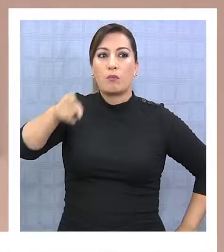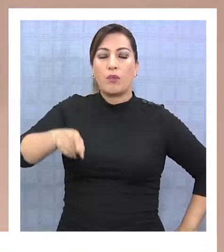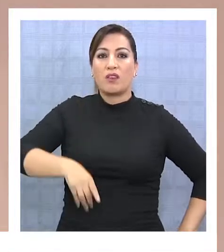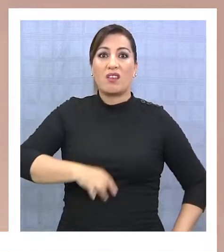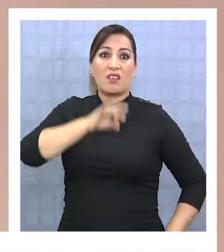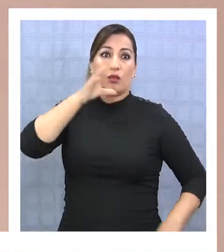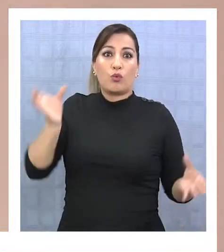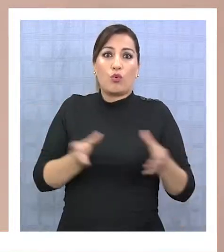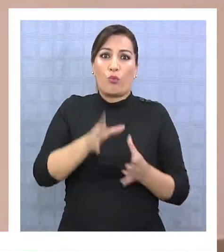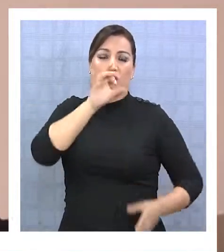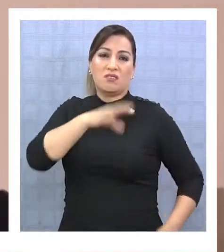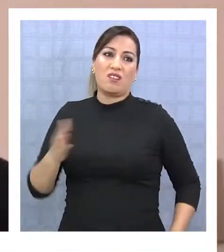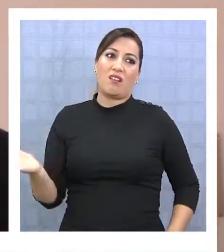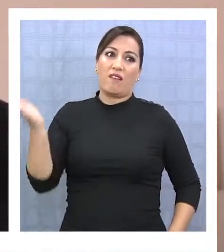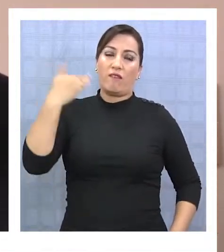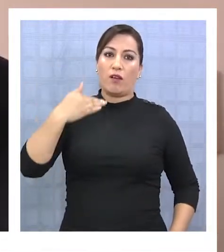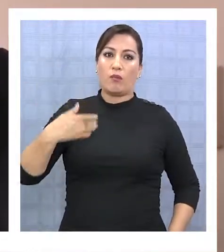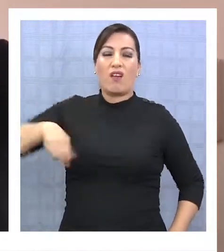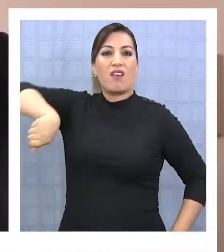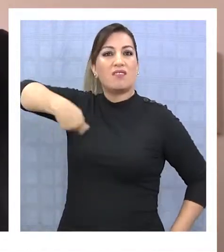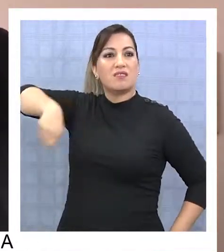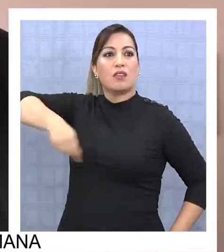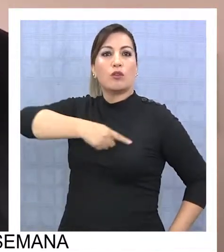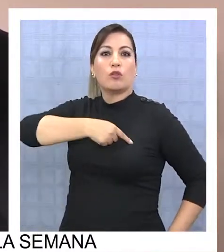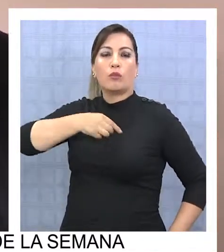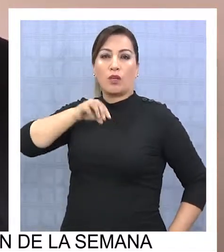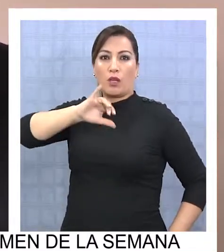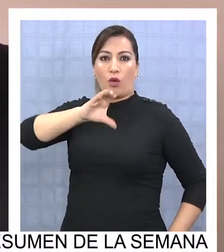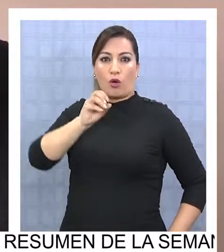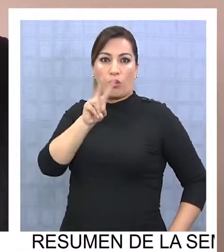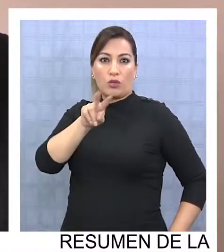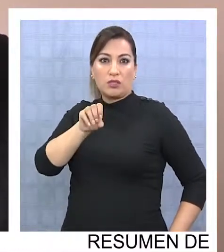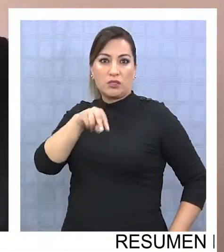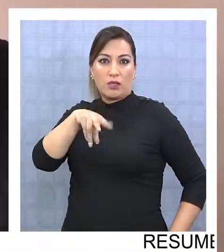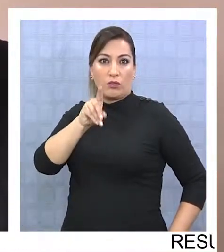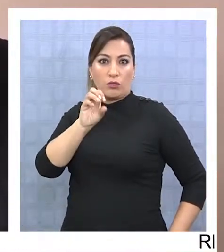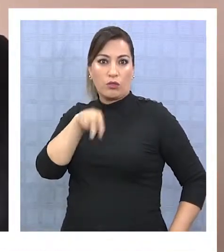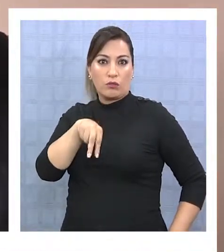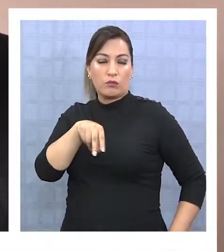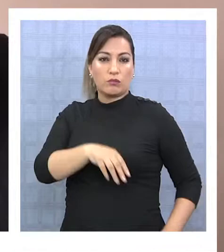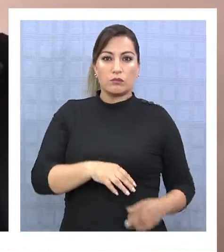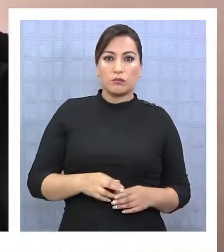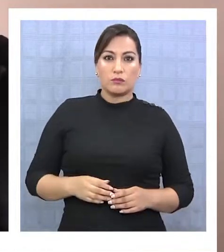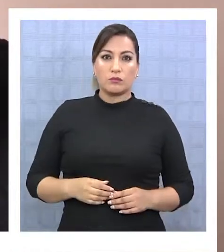son desde Chile vamos, como es el caso del senador Manuel José Osandón.